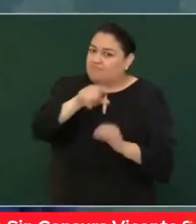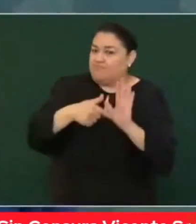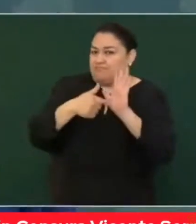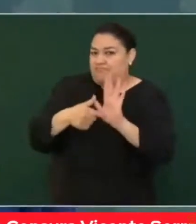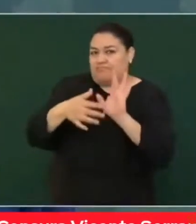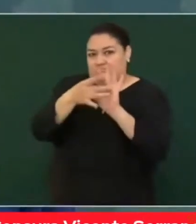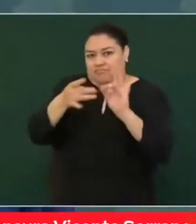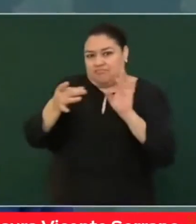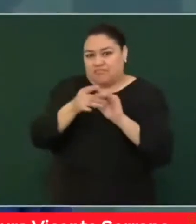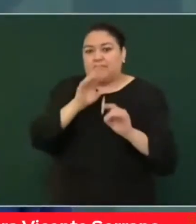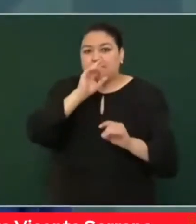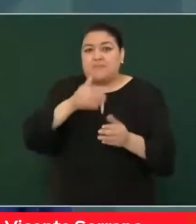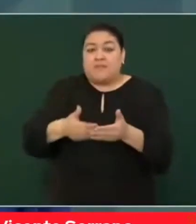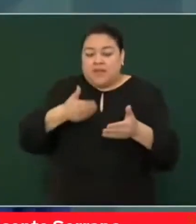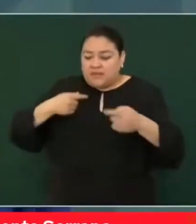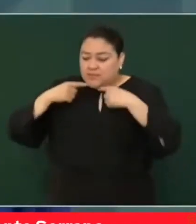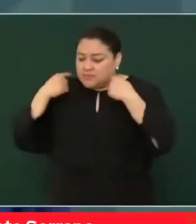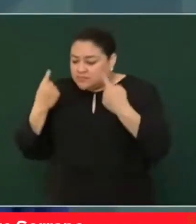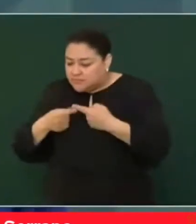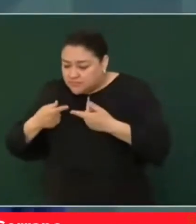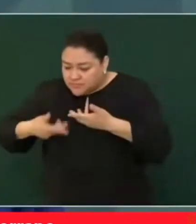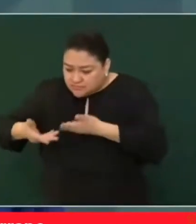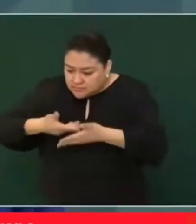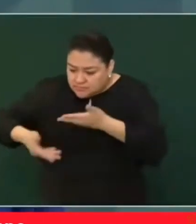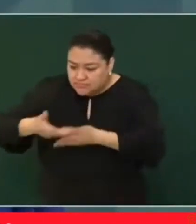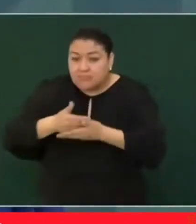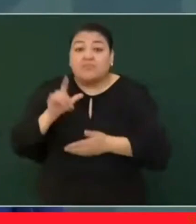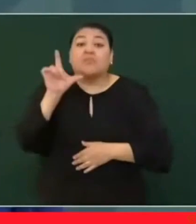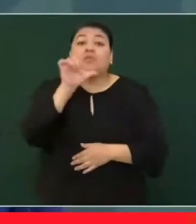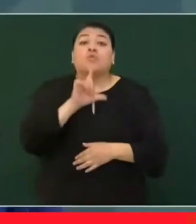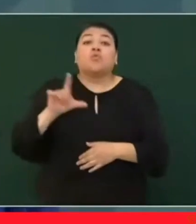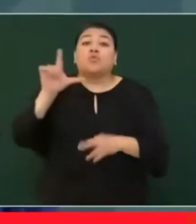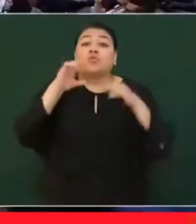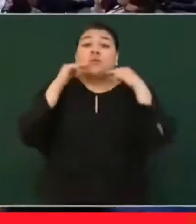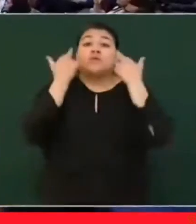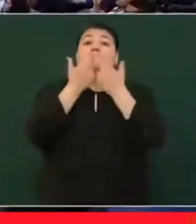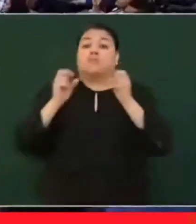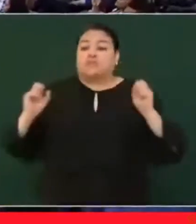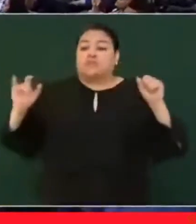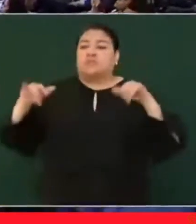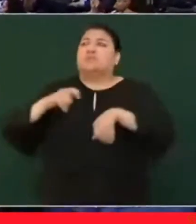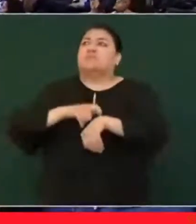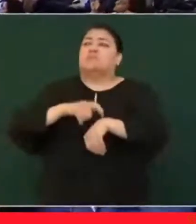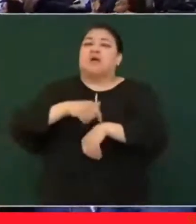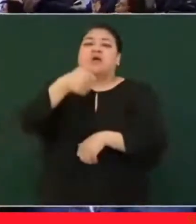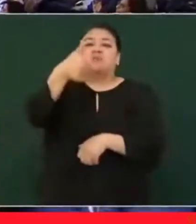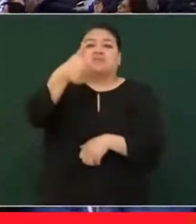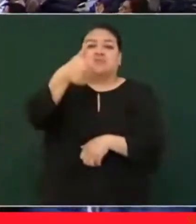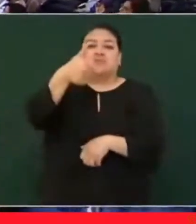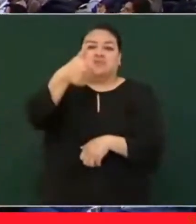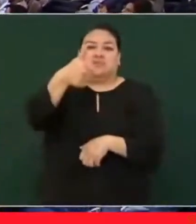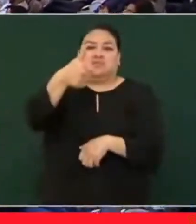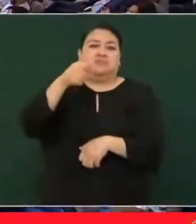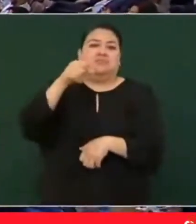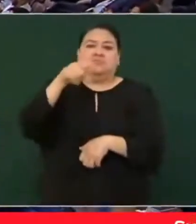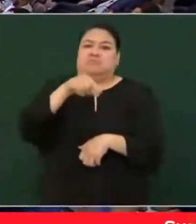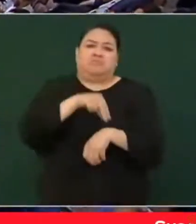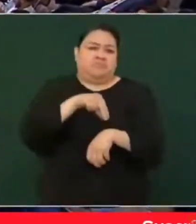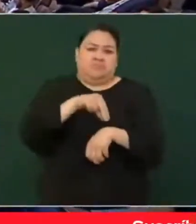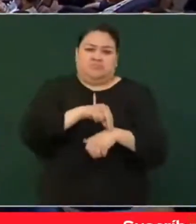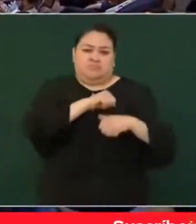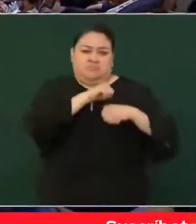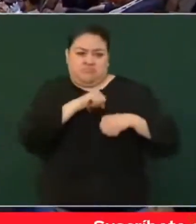Antes nos vamos a reunir. El lunes tenemos reunión a las seis de la tarde con los